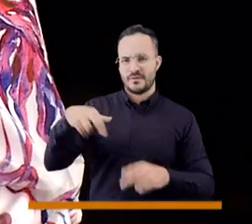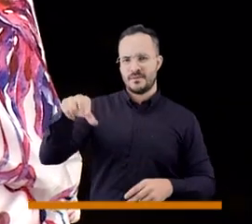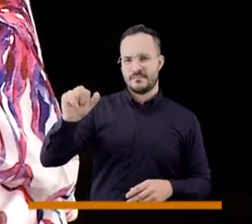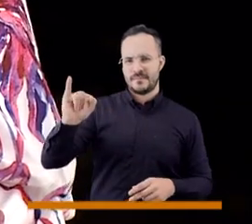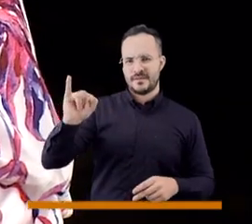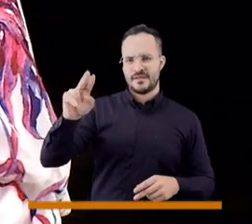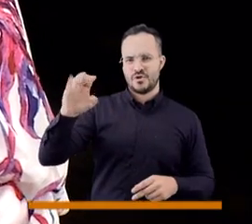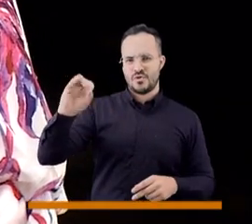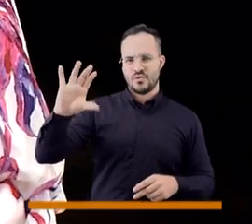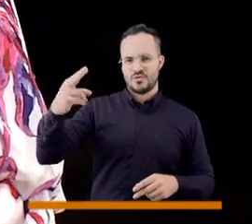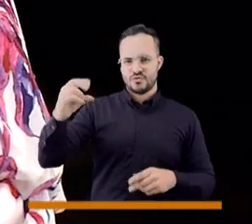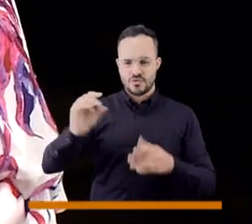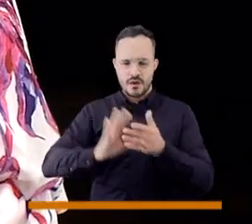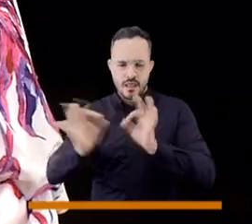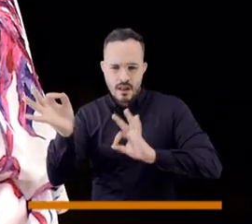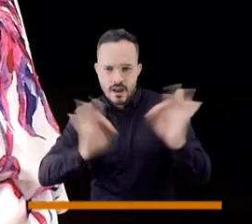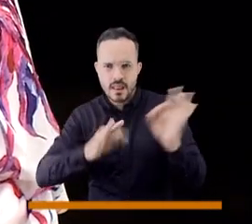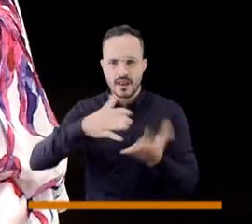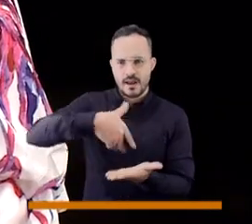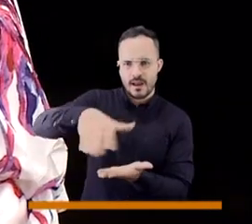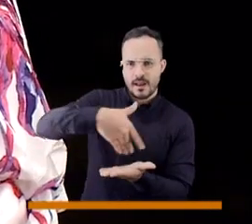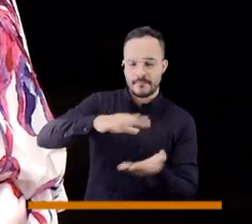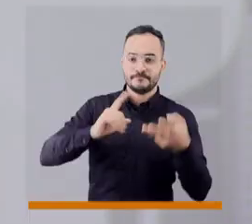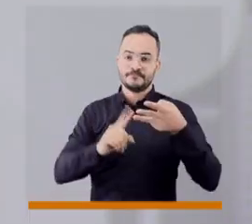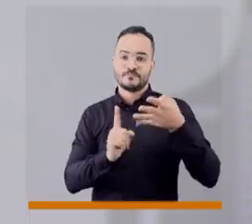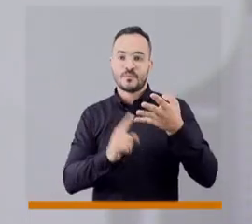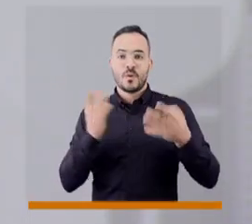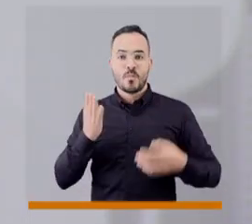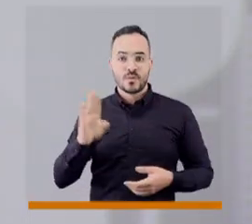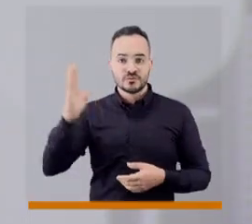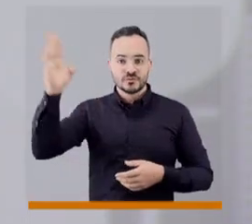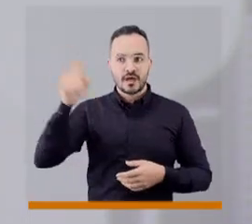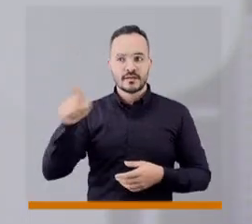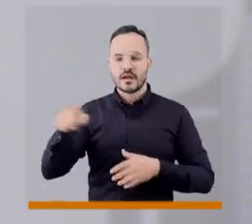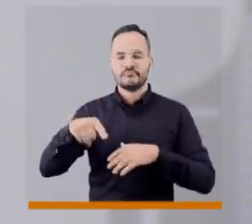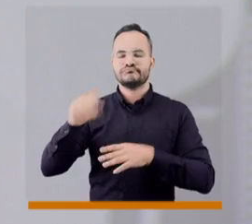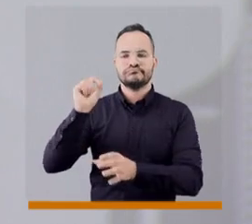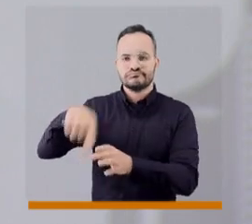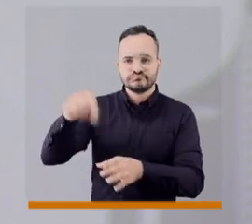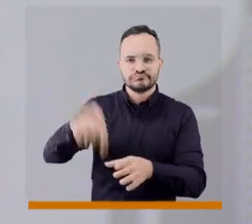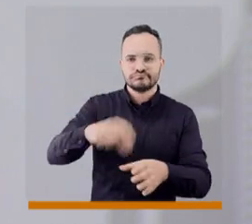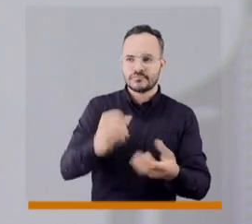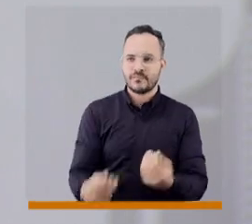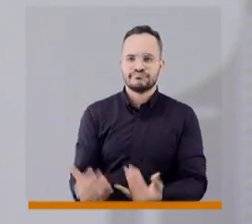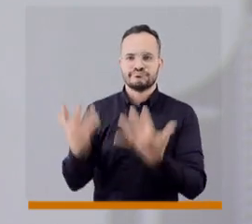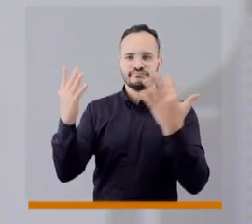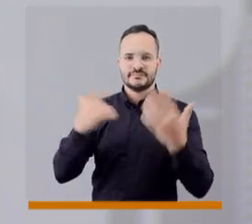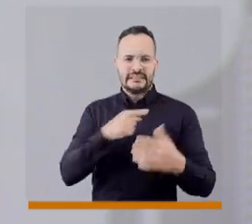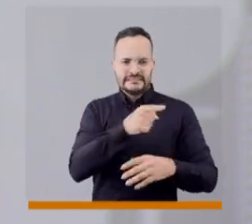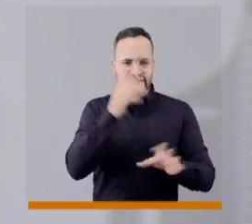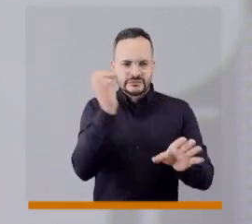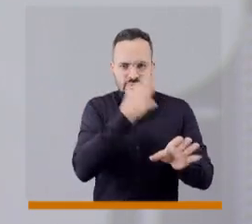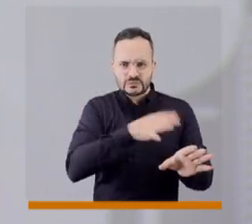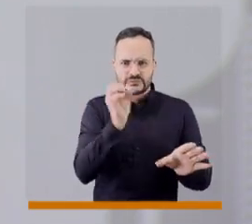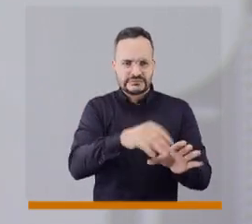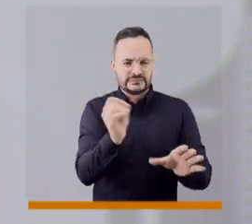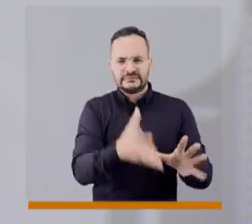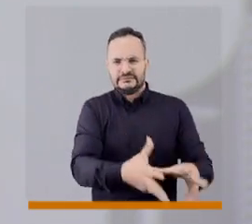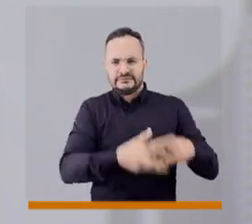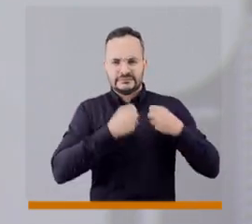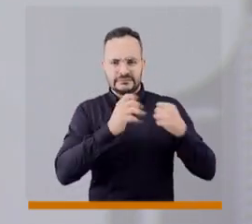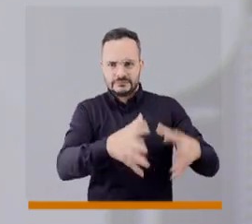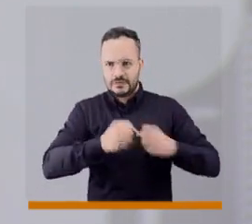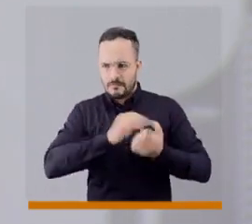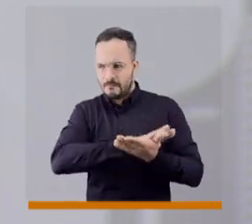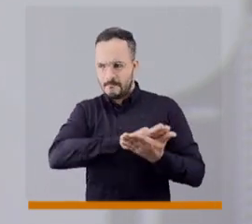Pinocho, pintura y aseo. Y en Buenos Aires hicieron una sembratón y recolección de residuos sólidos, como le